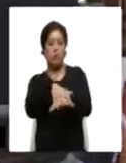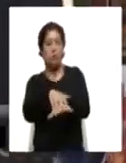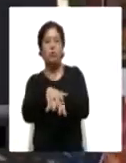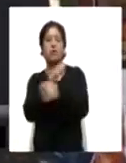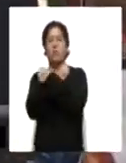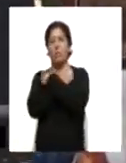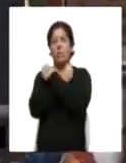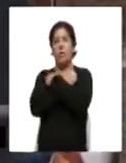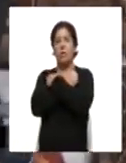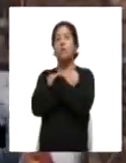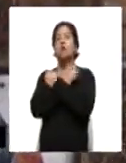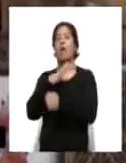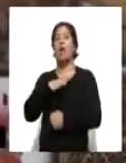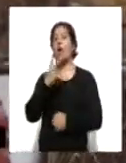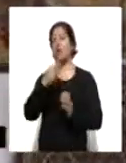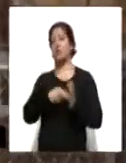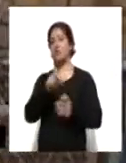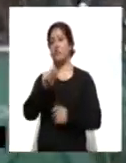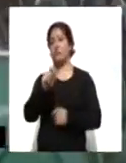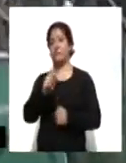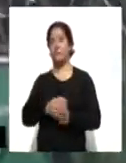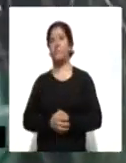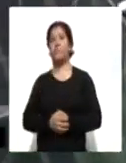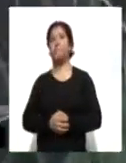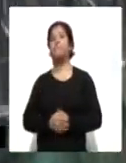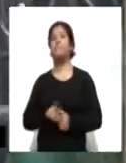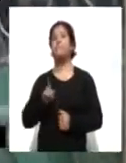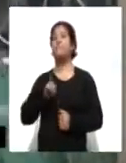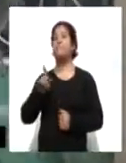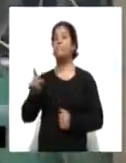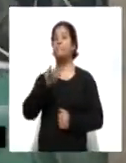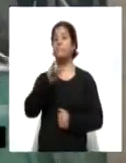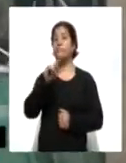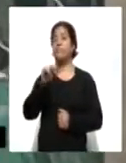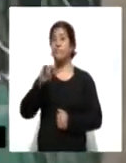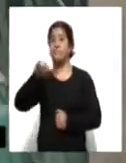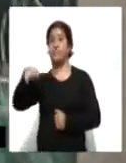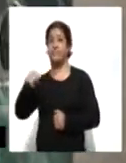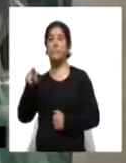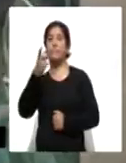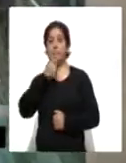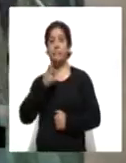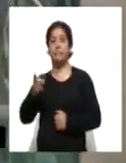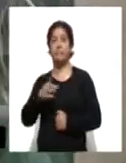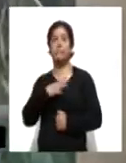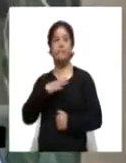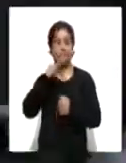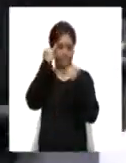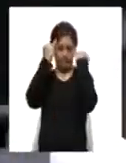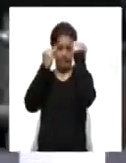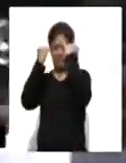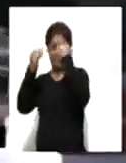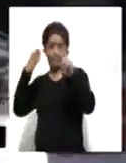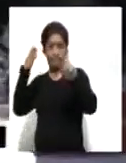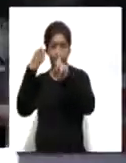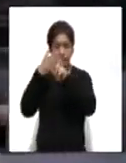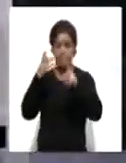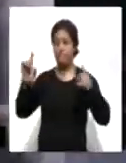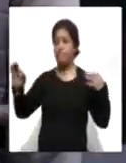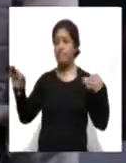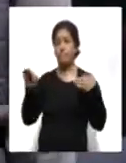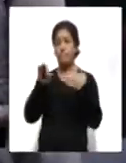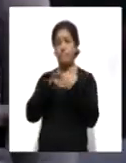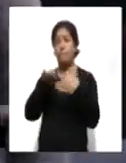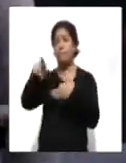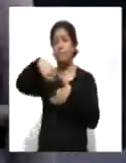se realizaron durante 2020. La dependencia estatal subrayó que este tipo de estrategias tuvieron el propósito de acercar a los jóvenes los